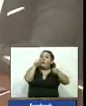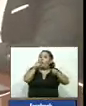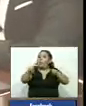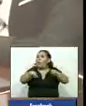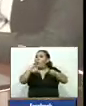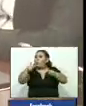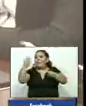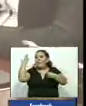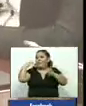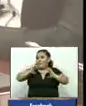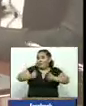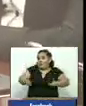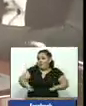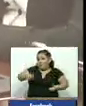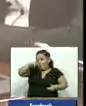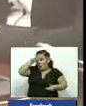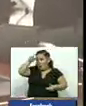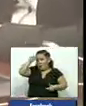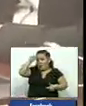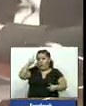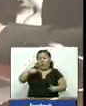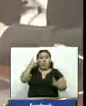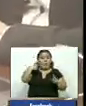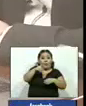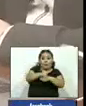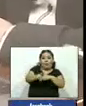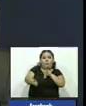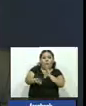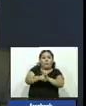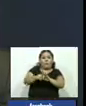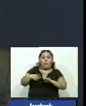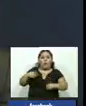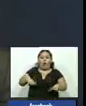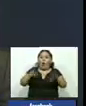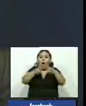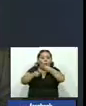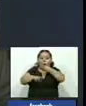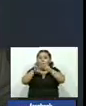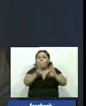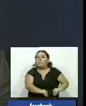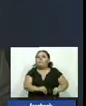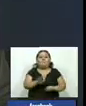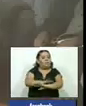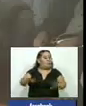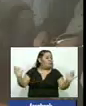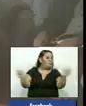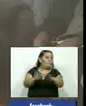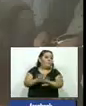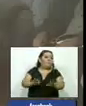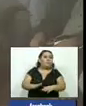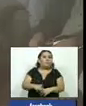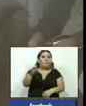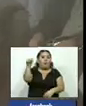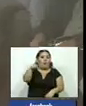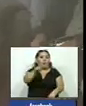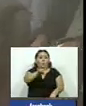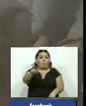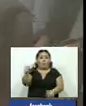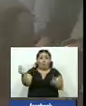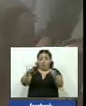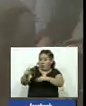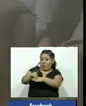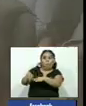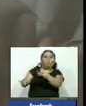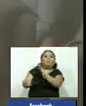otras administraciones el diputado Mauricio Vargas decidió apagar el micrófono y concluir la reunión En este momento usted no está aquí como